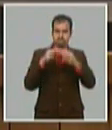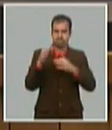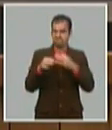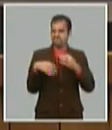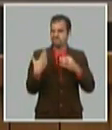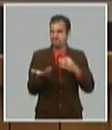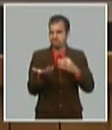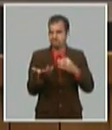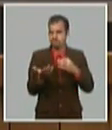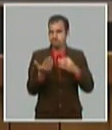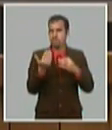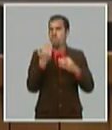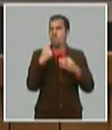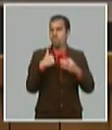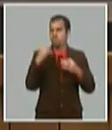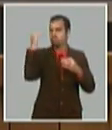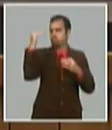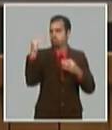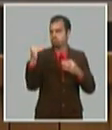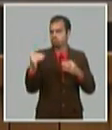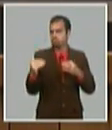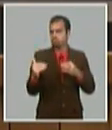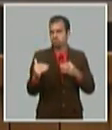el comportamiento del Producto Interno Bruto